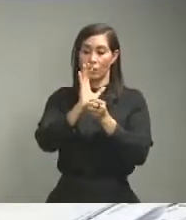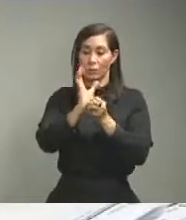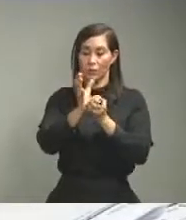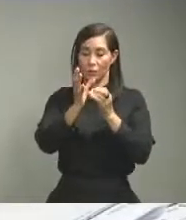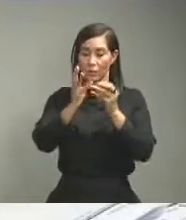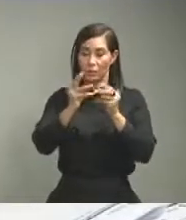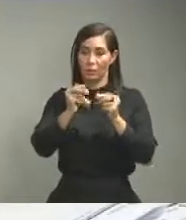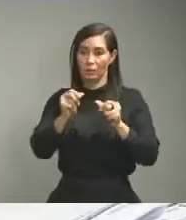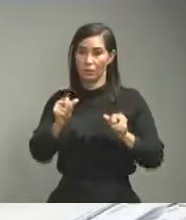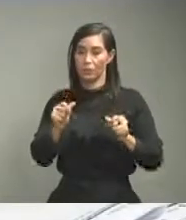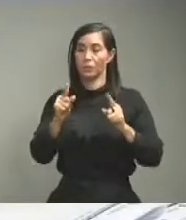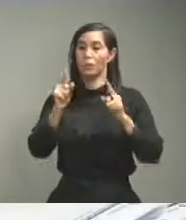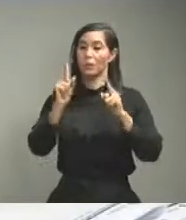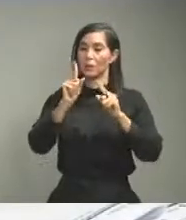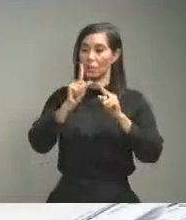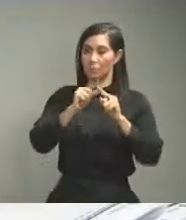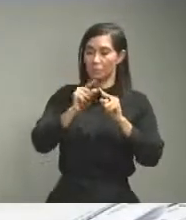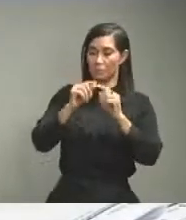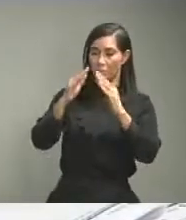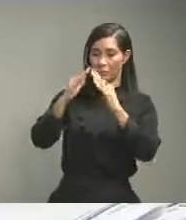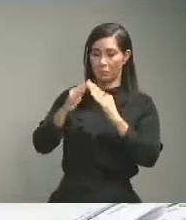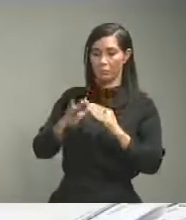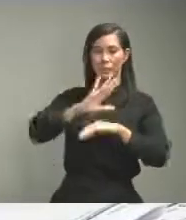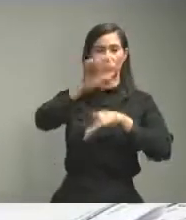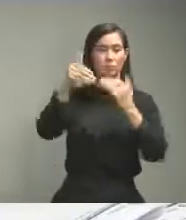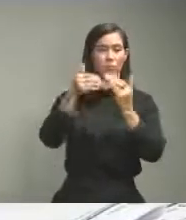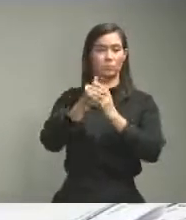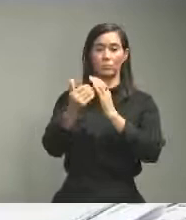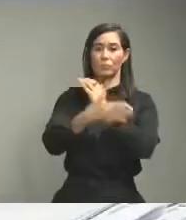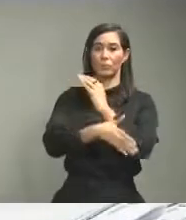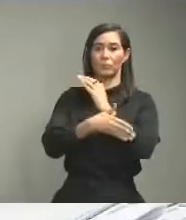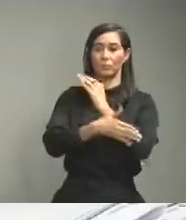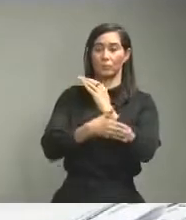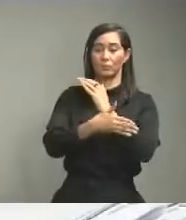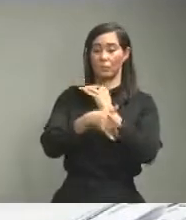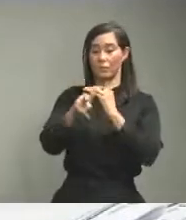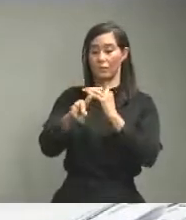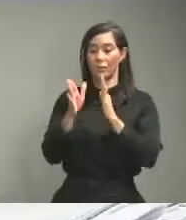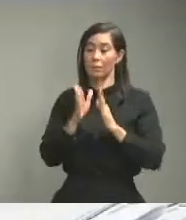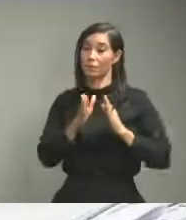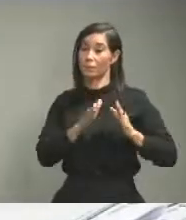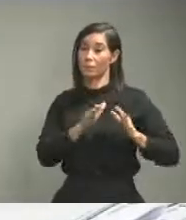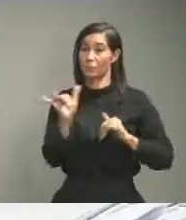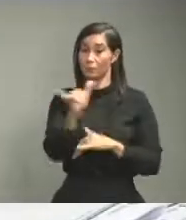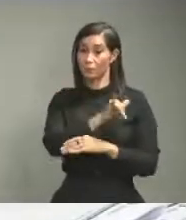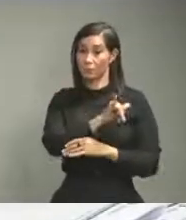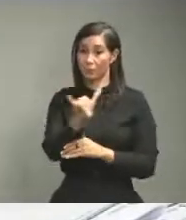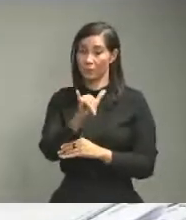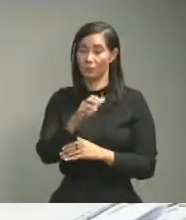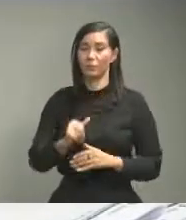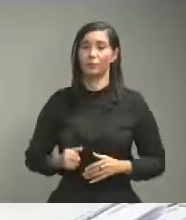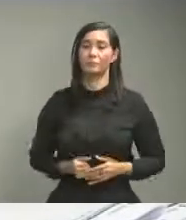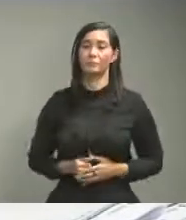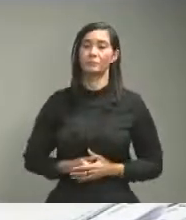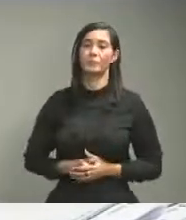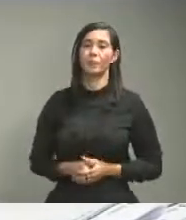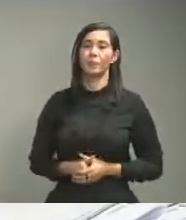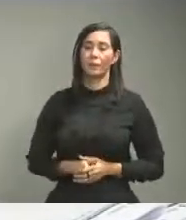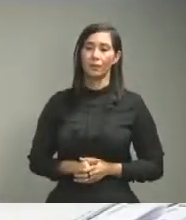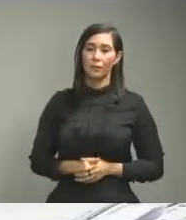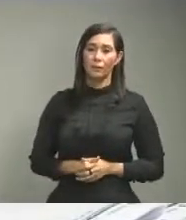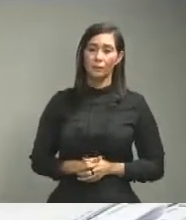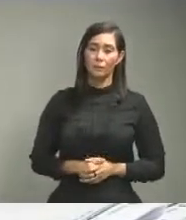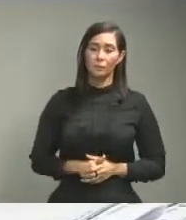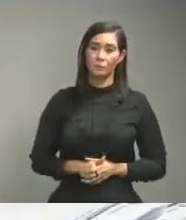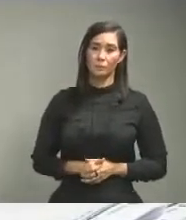cuarentena en cualquier país que lleve a cabo estos procesos de manejo epidémico ¿podría